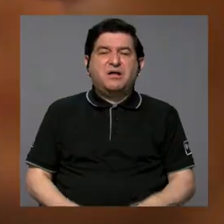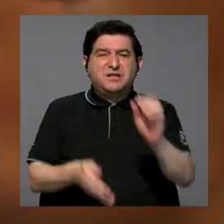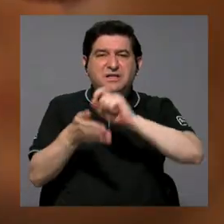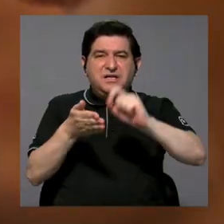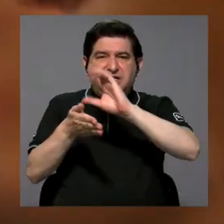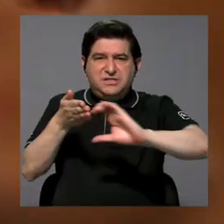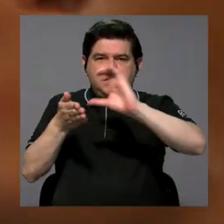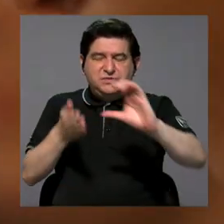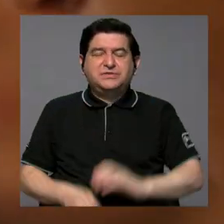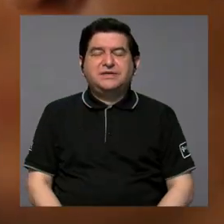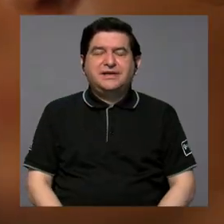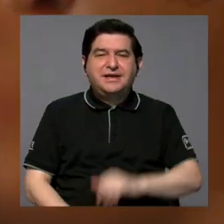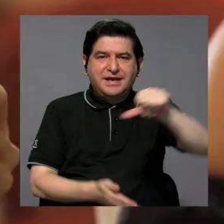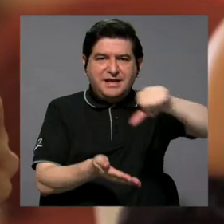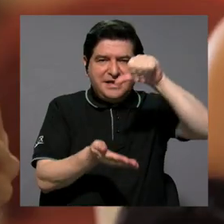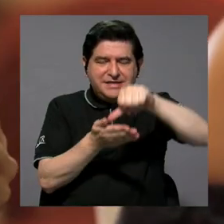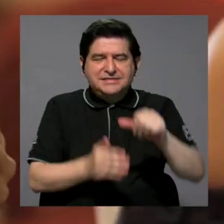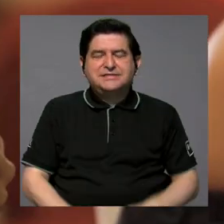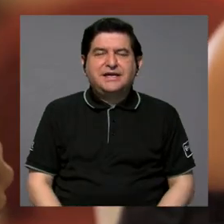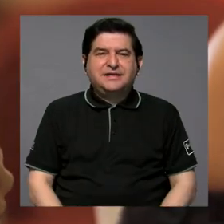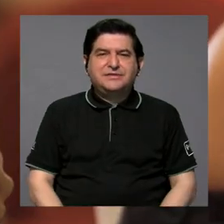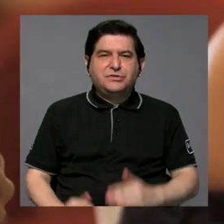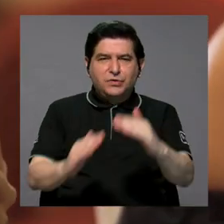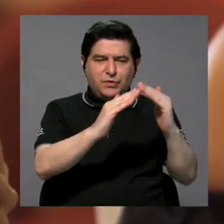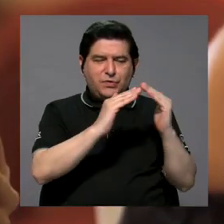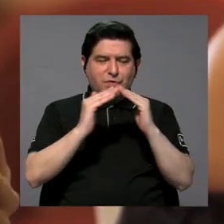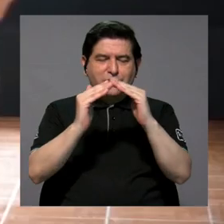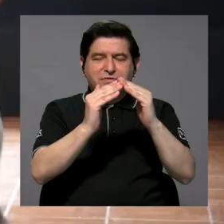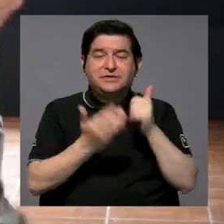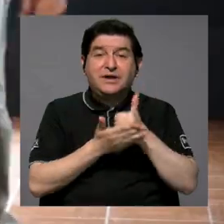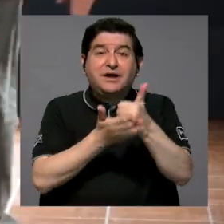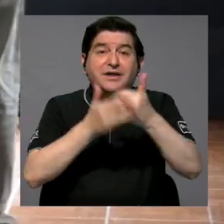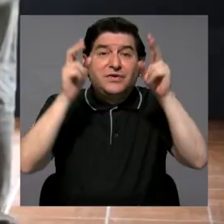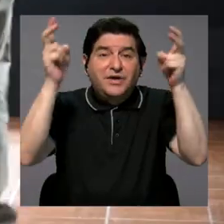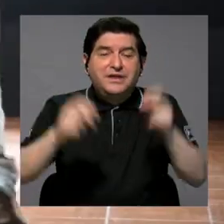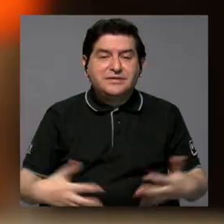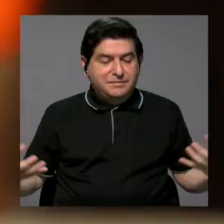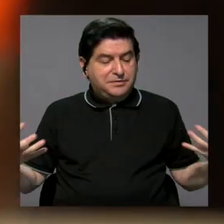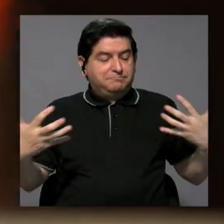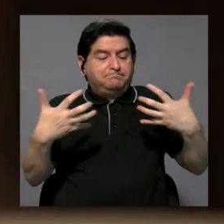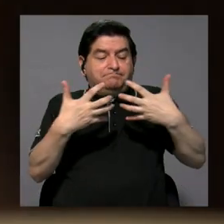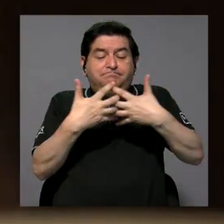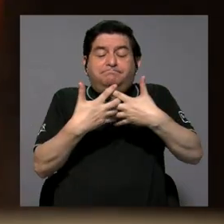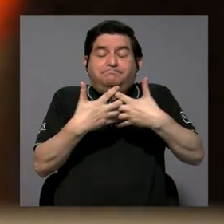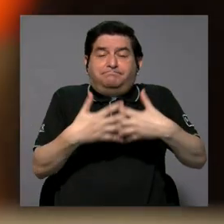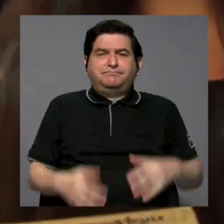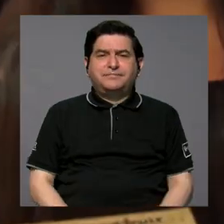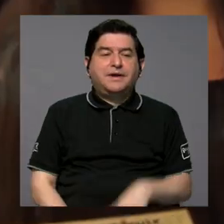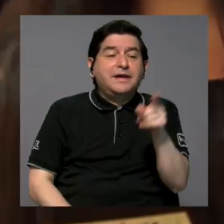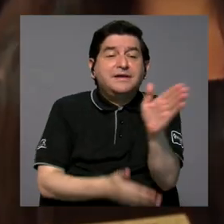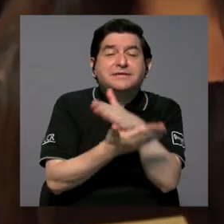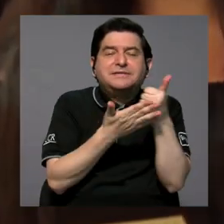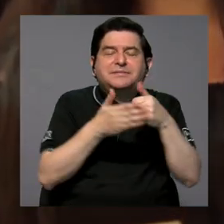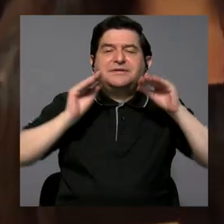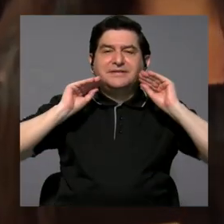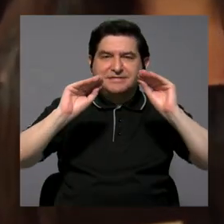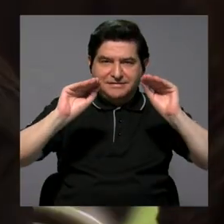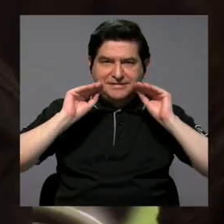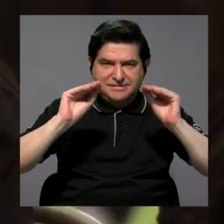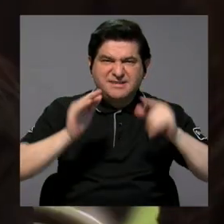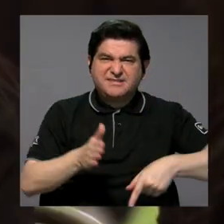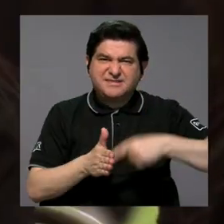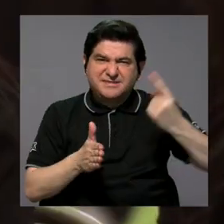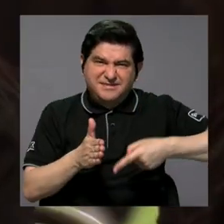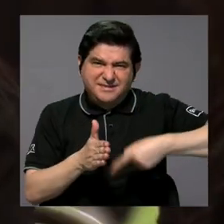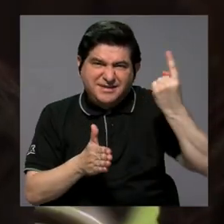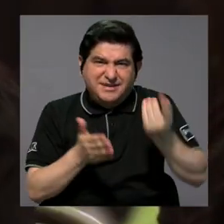Los centros cívicos vienen a fungir un poco en el tema de complementar esa parte académica que muchas